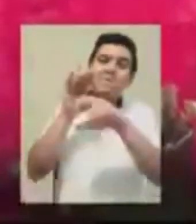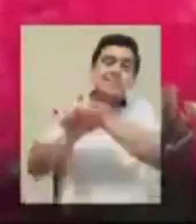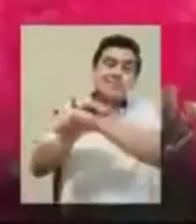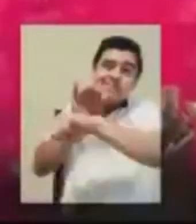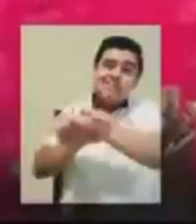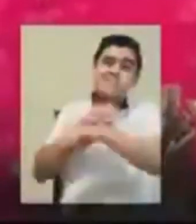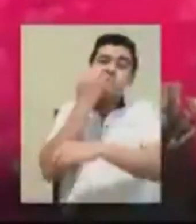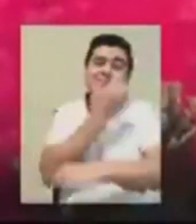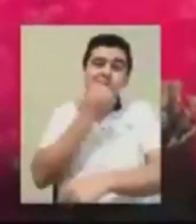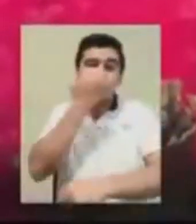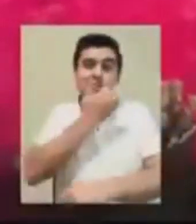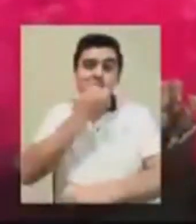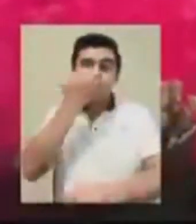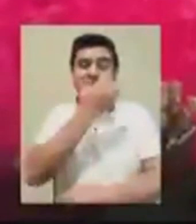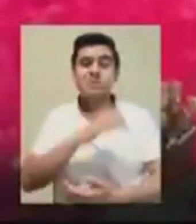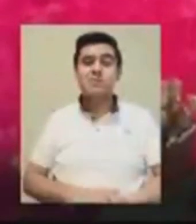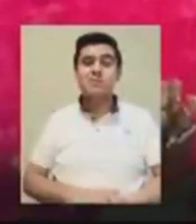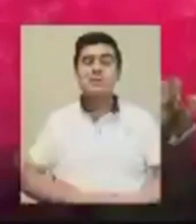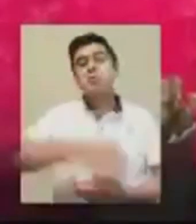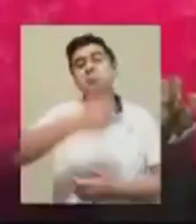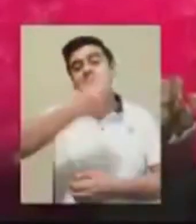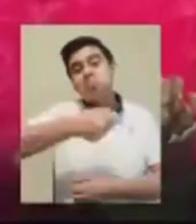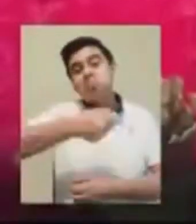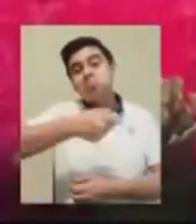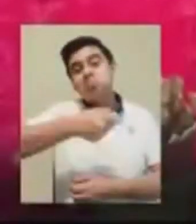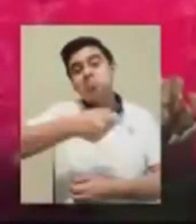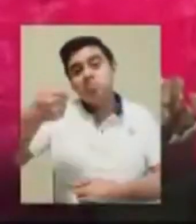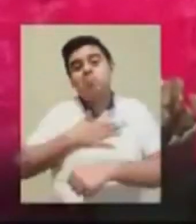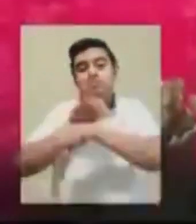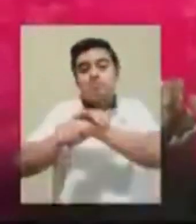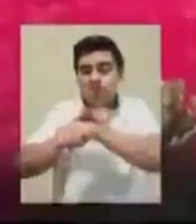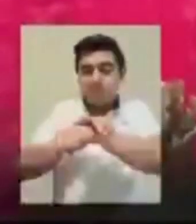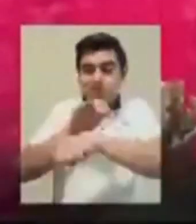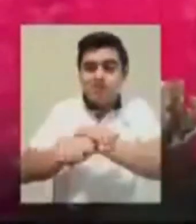mis amigos de la escuela, ni saludarlos,